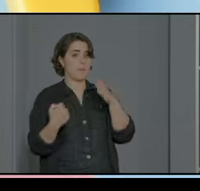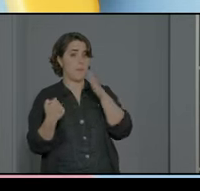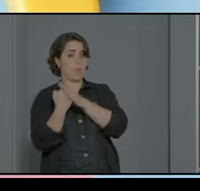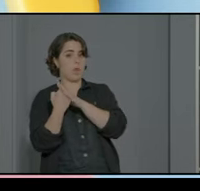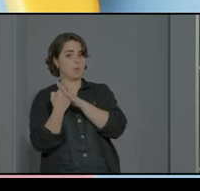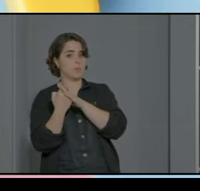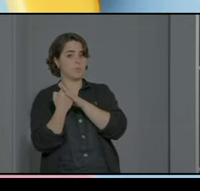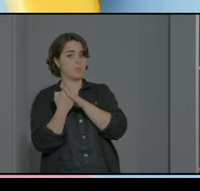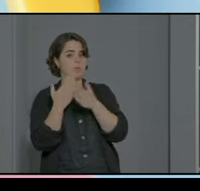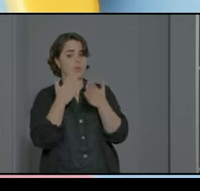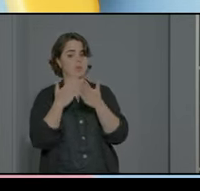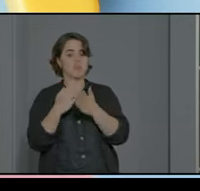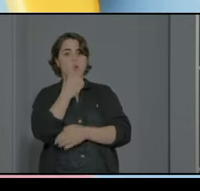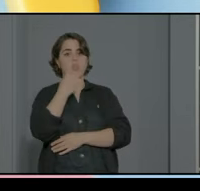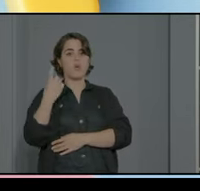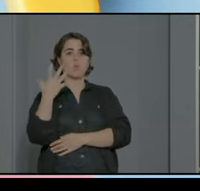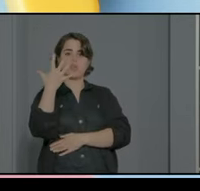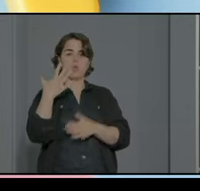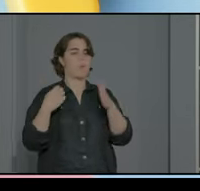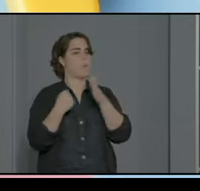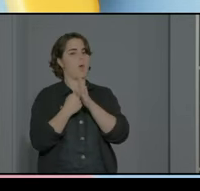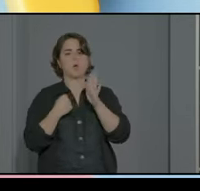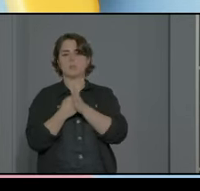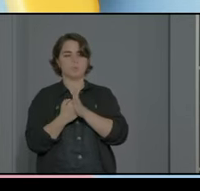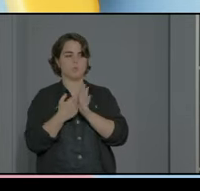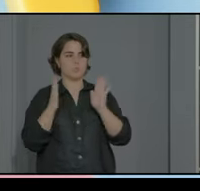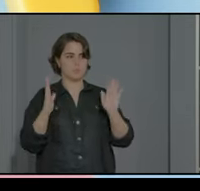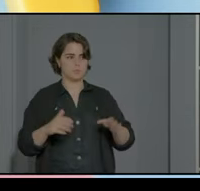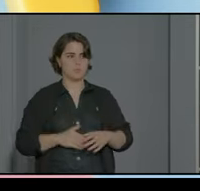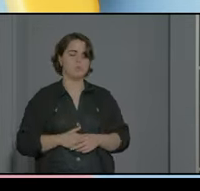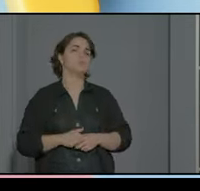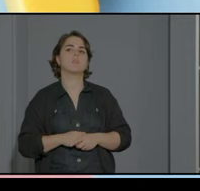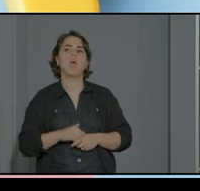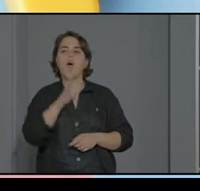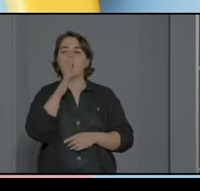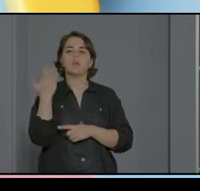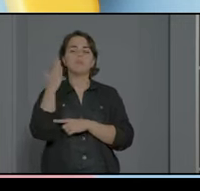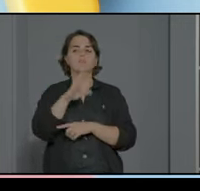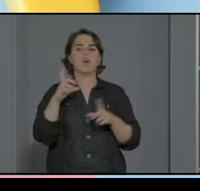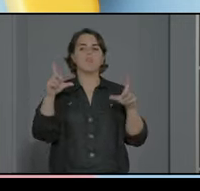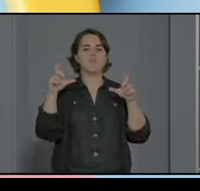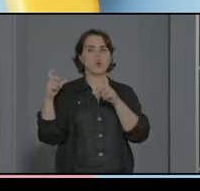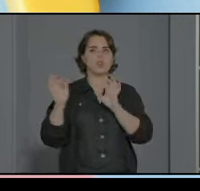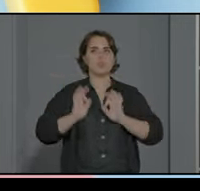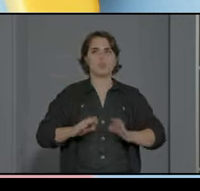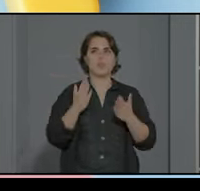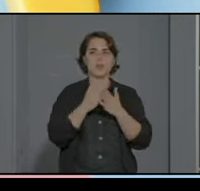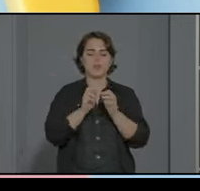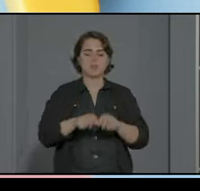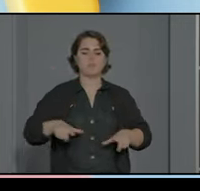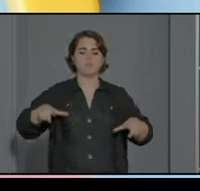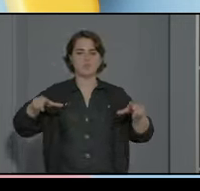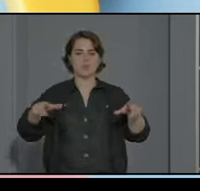cinco por aula y ahora os vamos a enseñar unas fotografías de nuestras aulas de